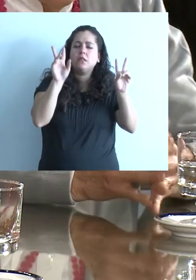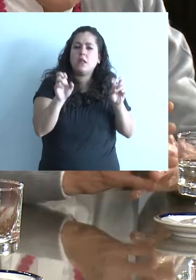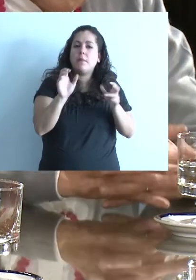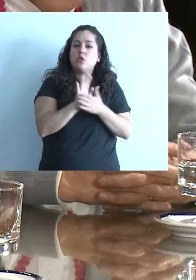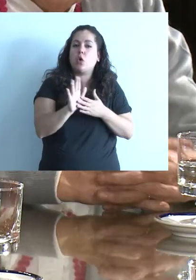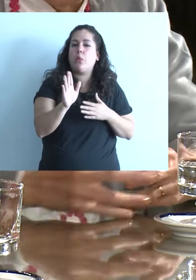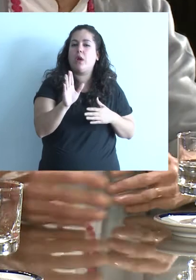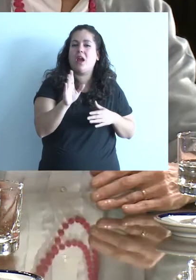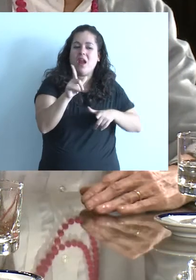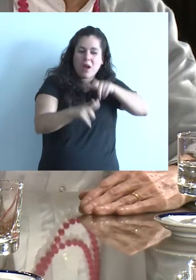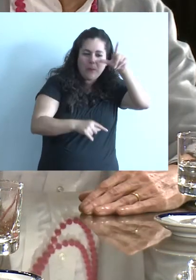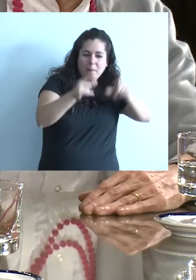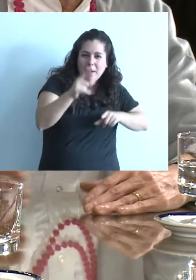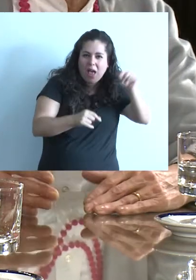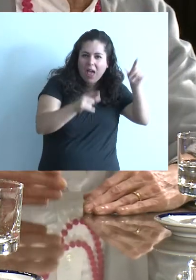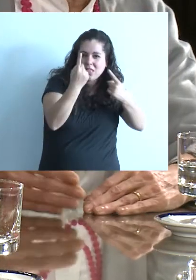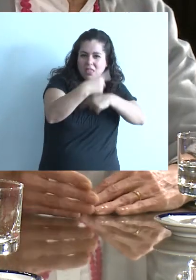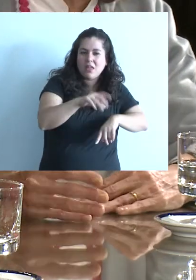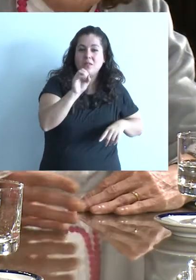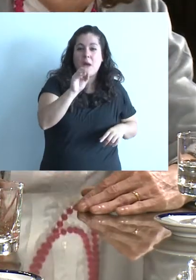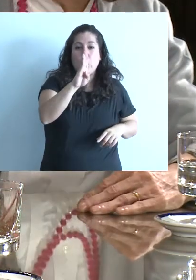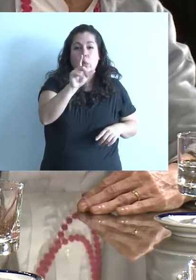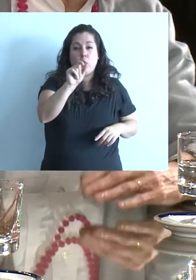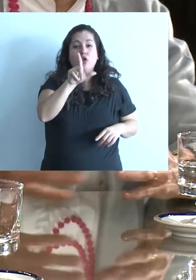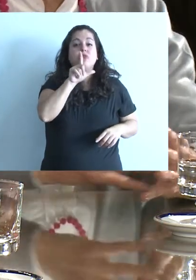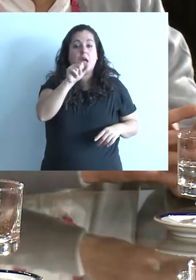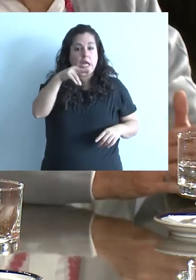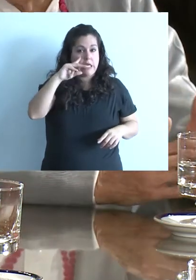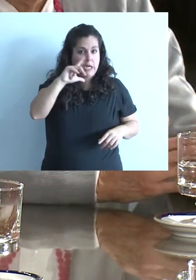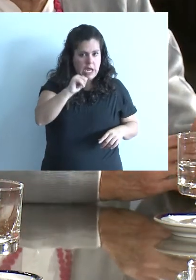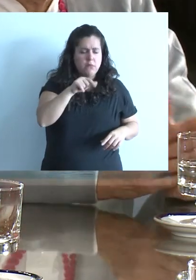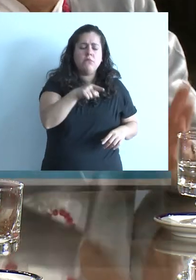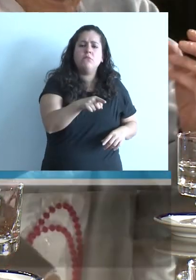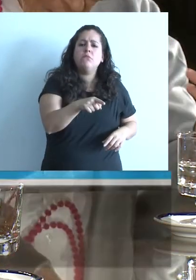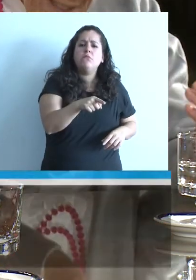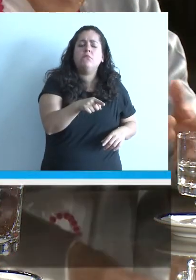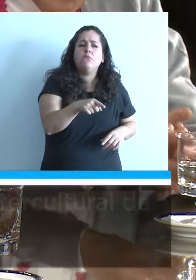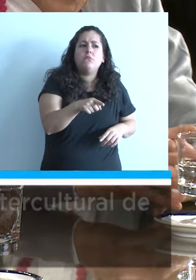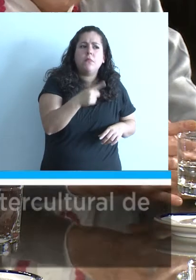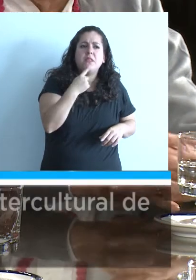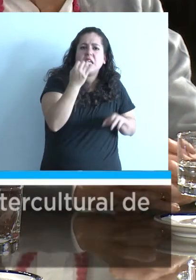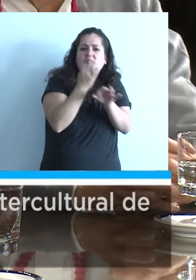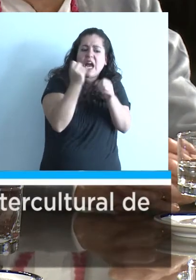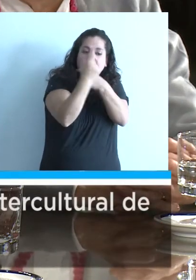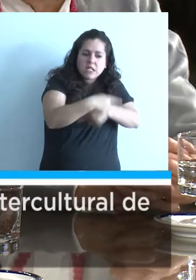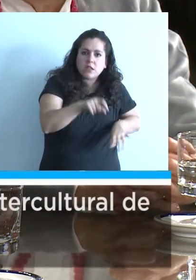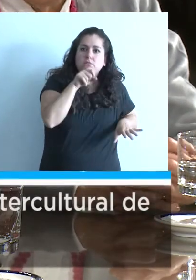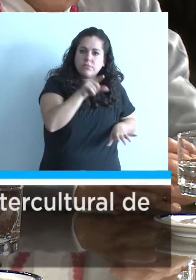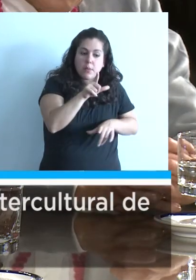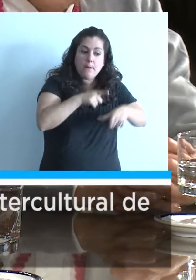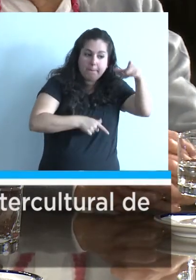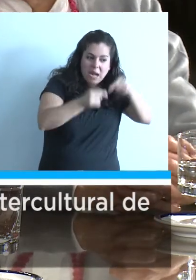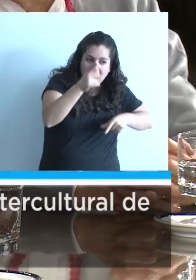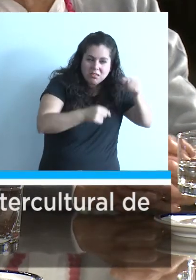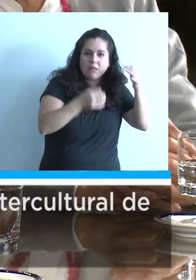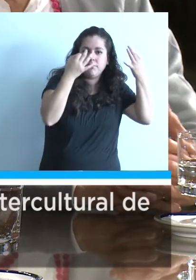la botánica. O es que la primer lengua de clasificación y caracterización de